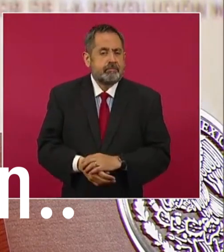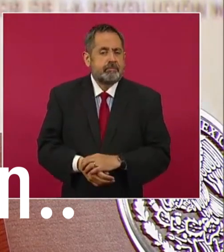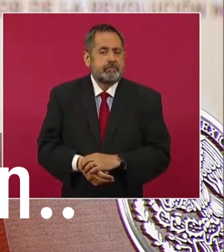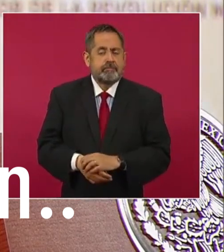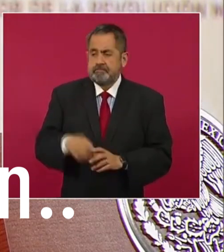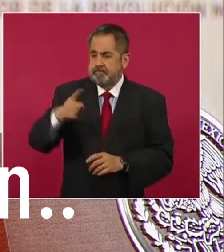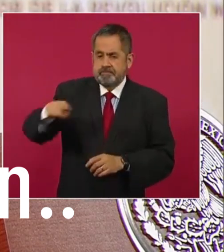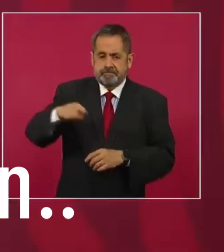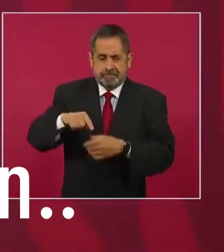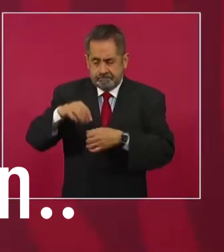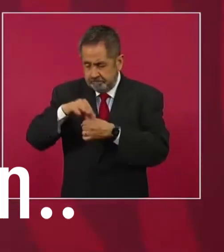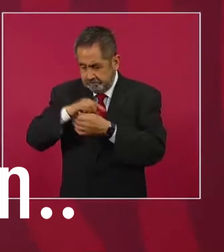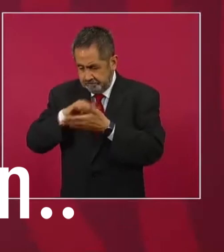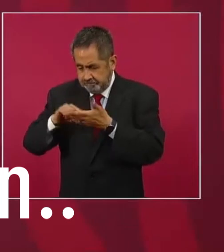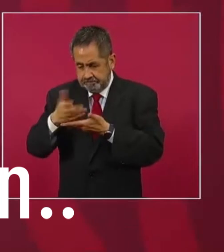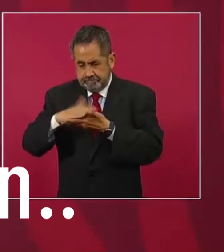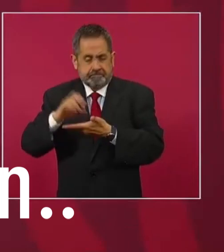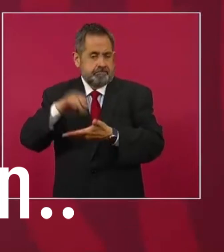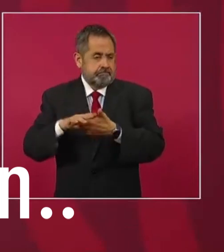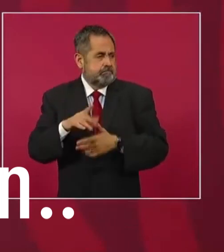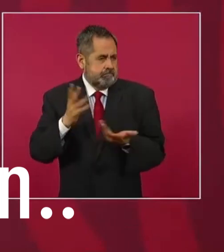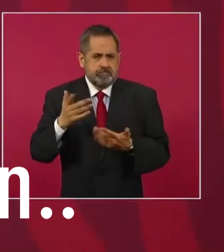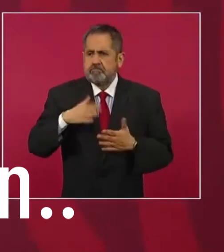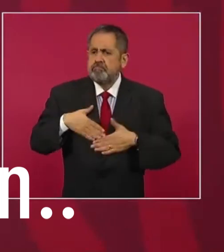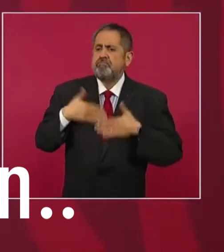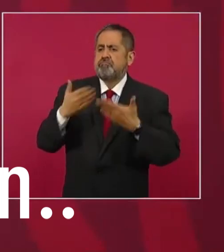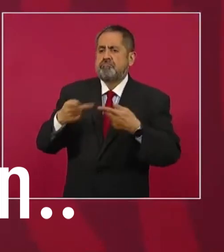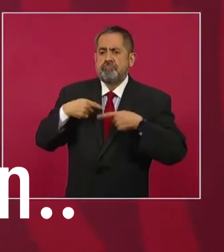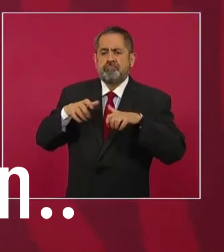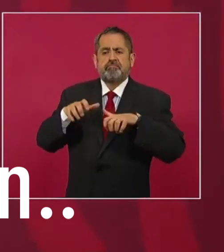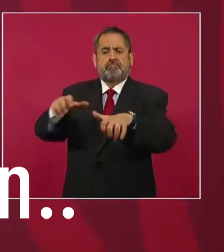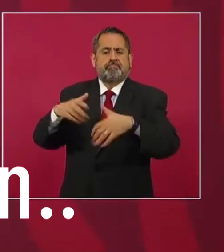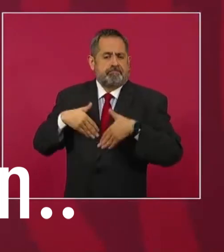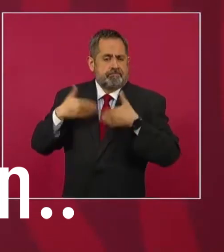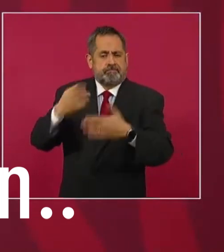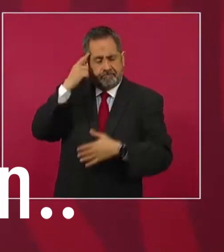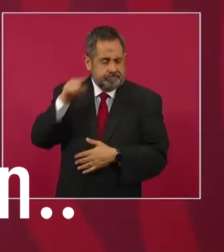Ellos, y tenerle confianza a los trabajadores,